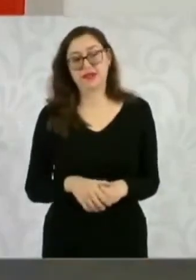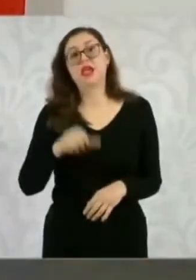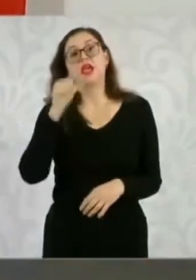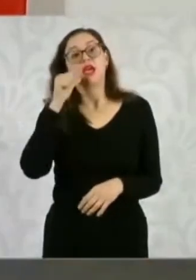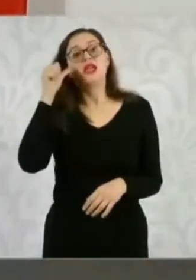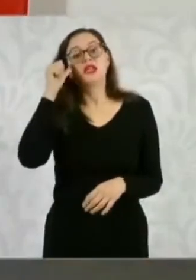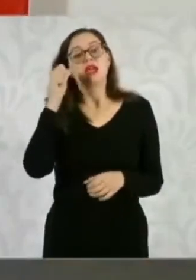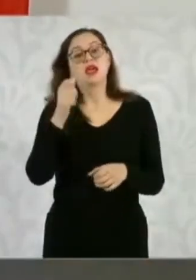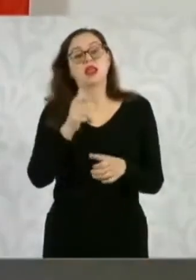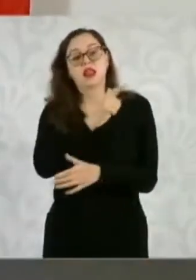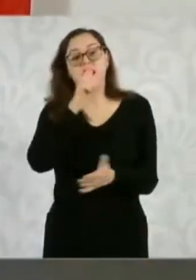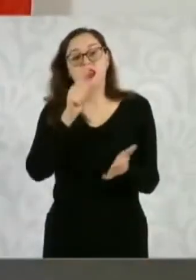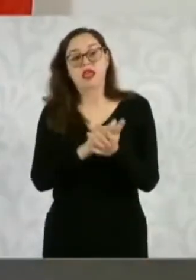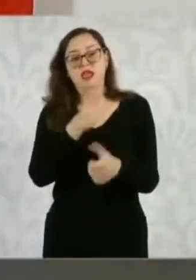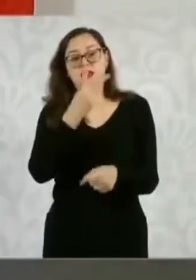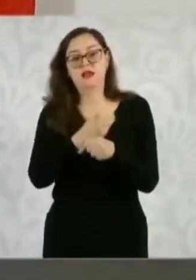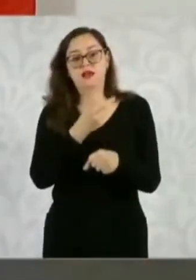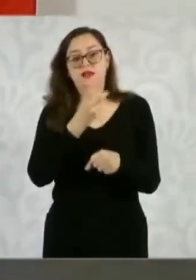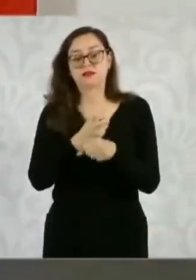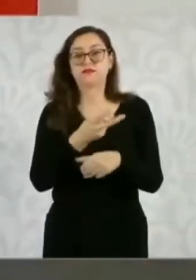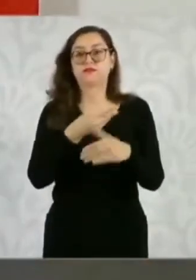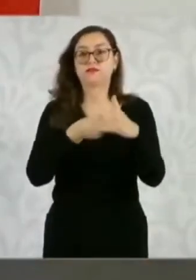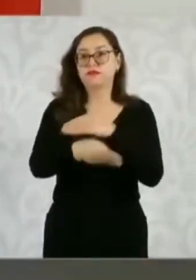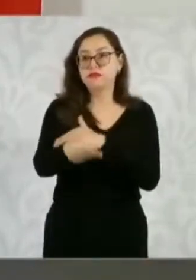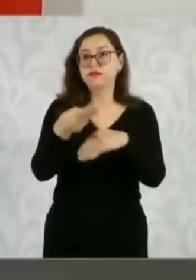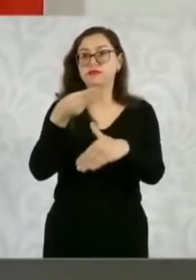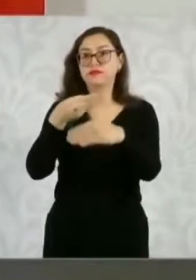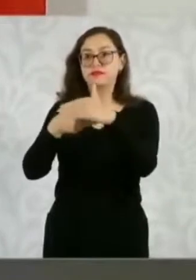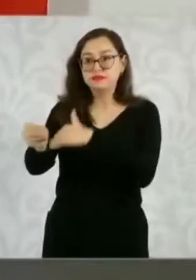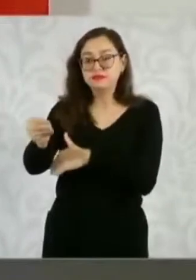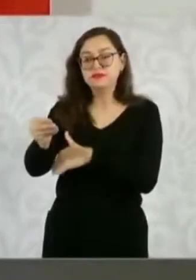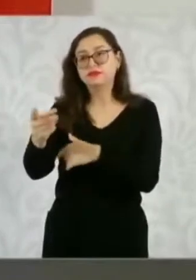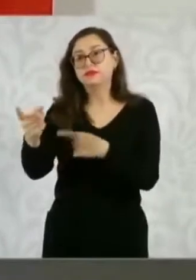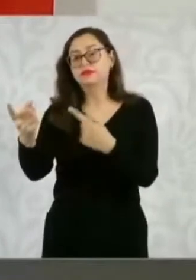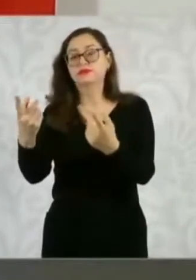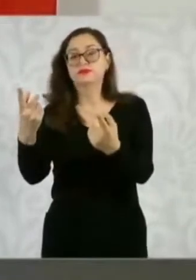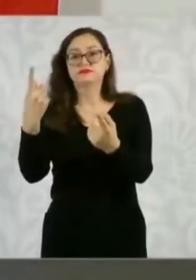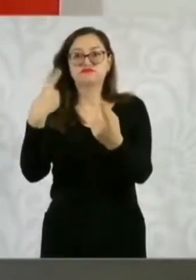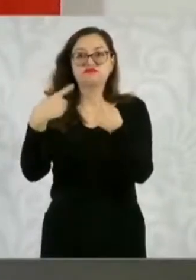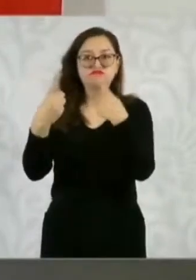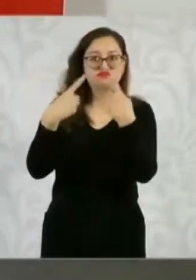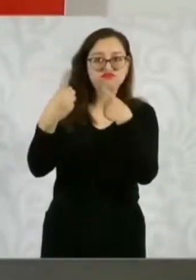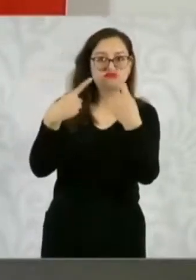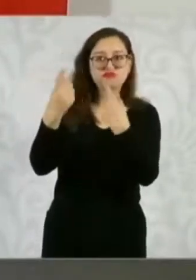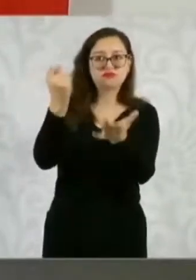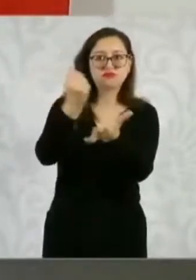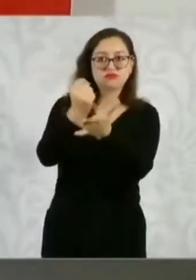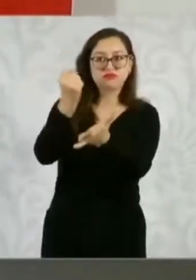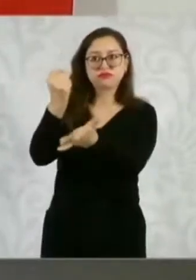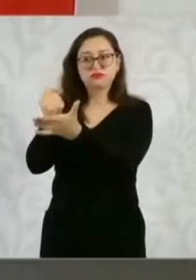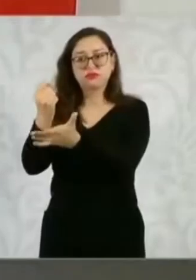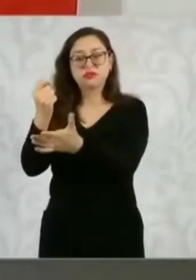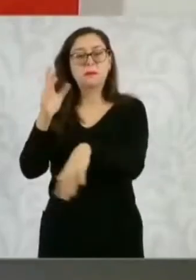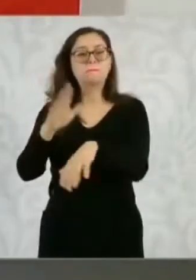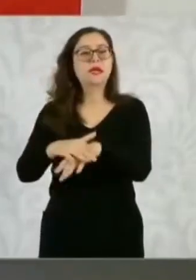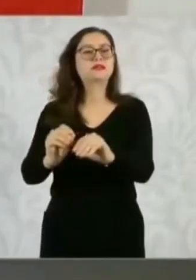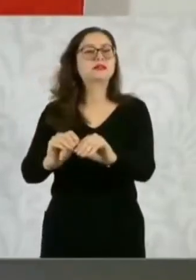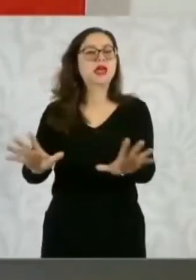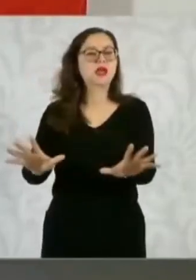clarificar la